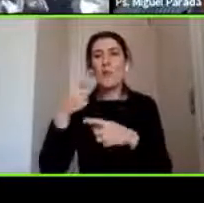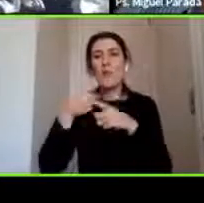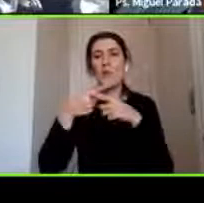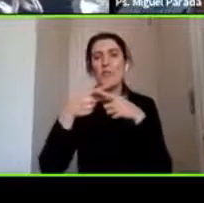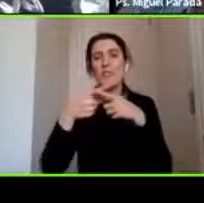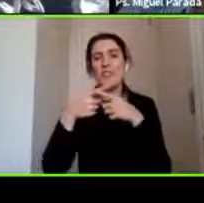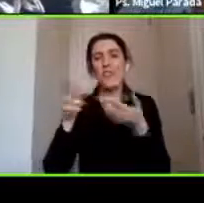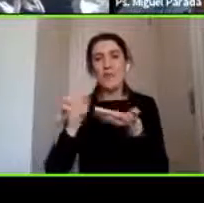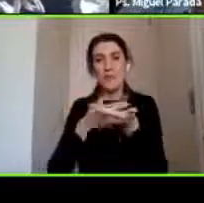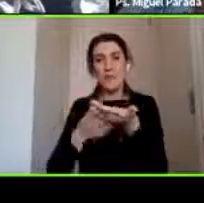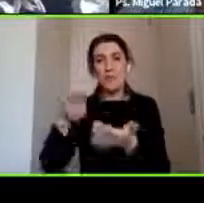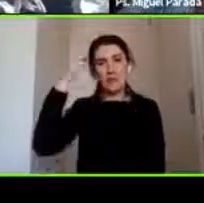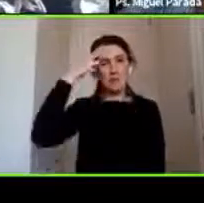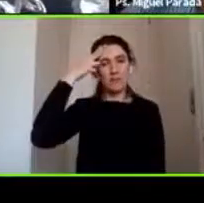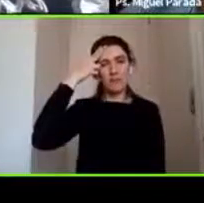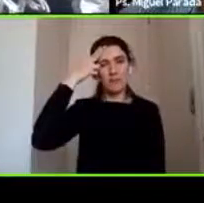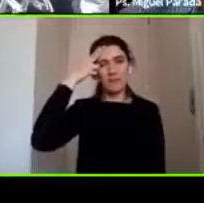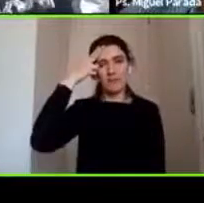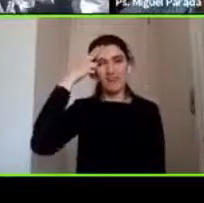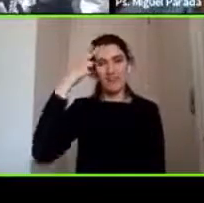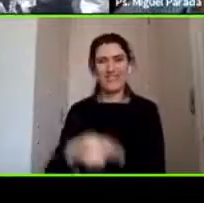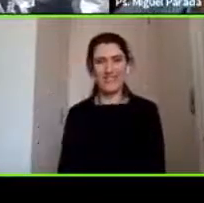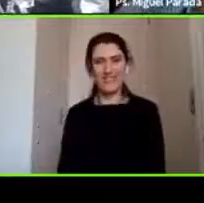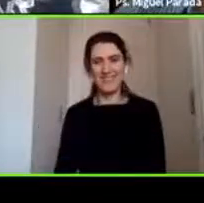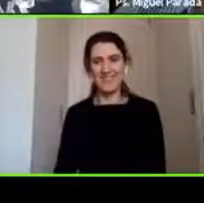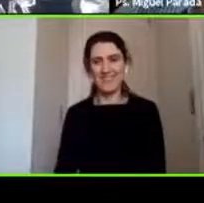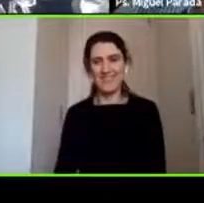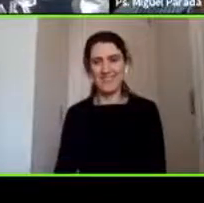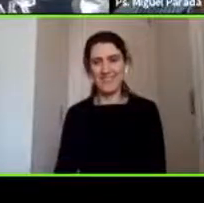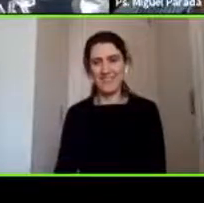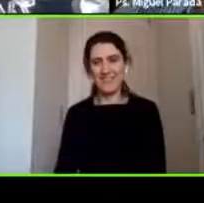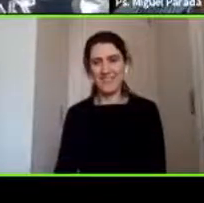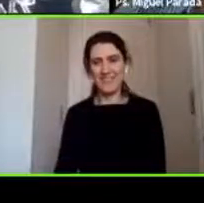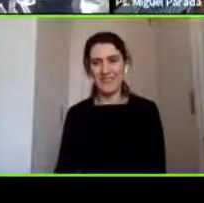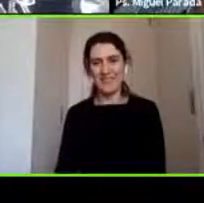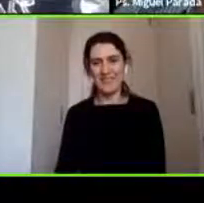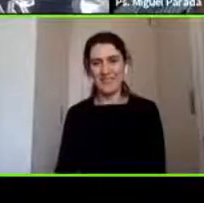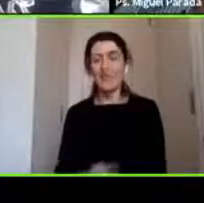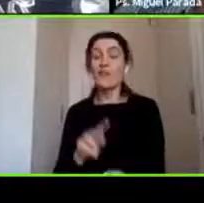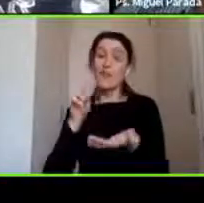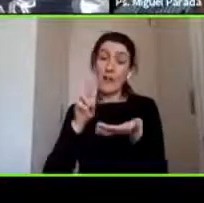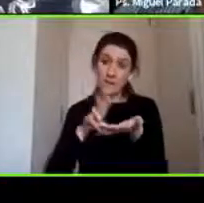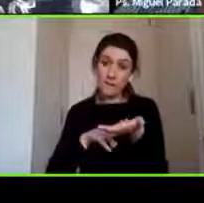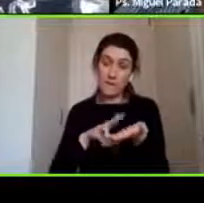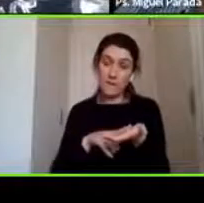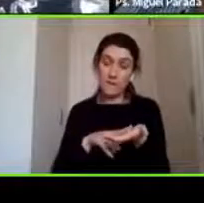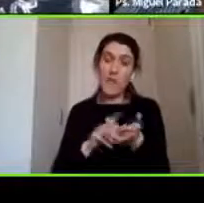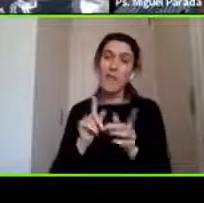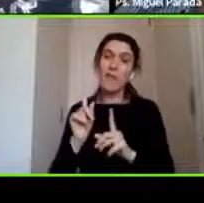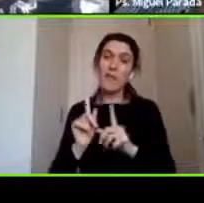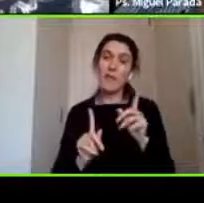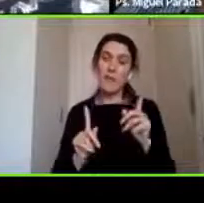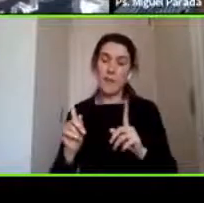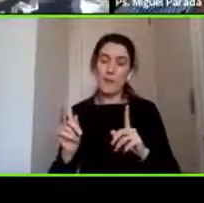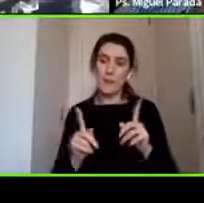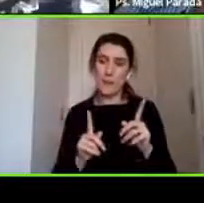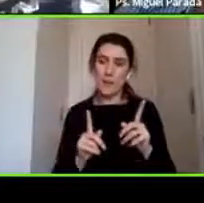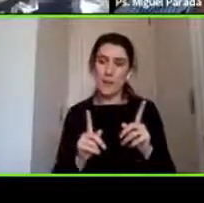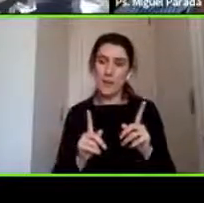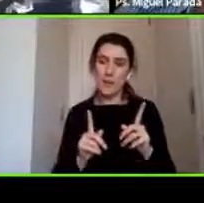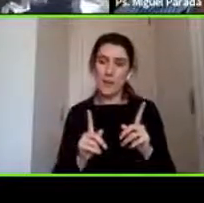mira la verdad que obviamente va a depender de mucho